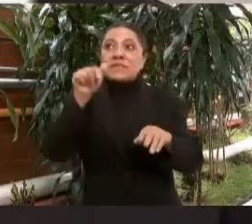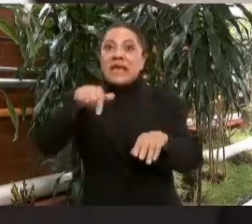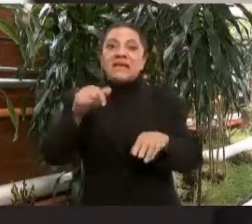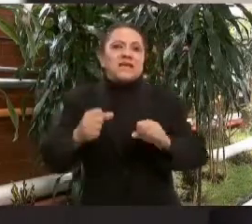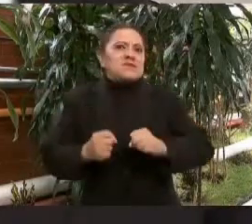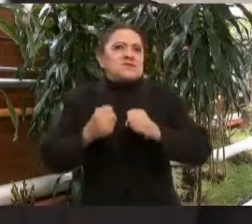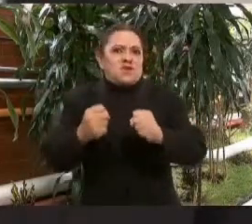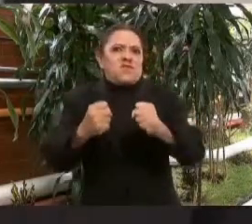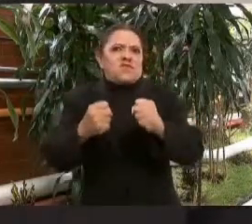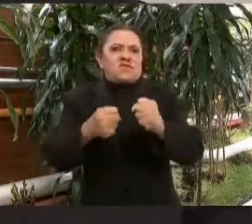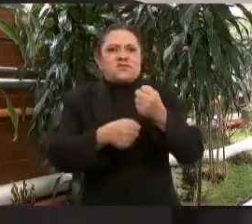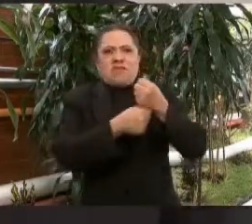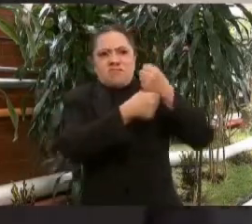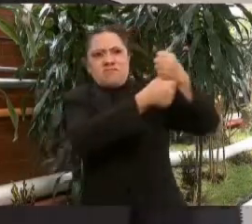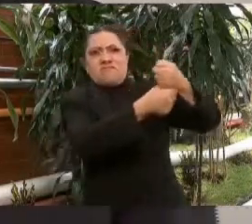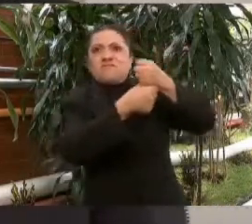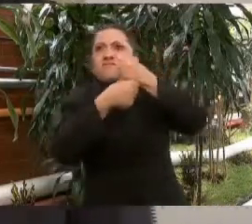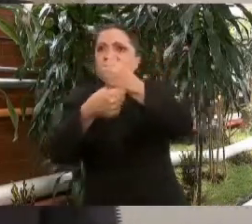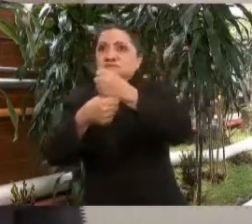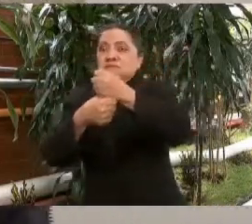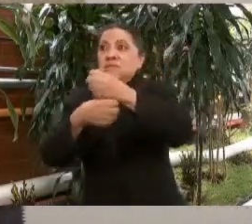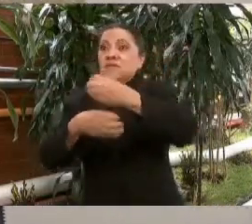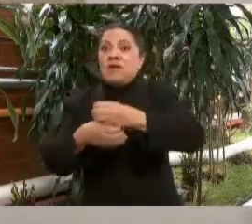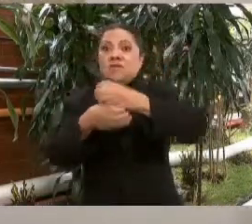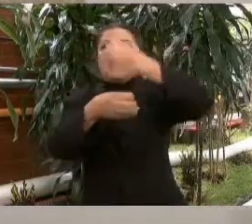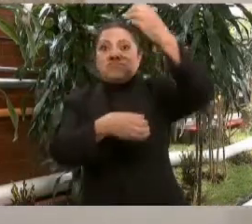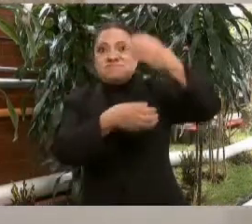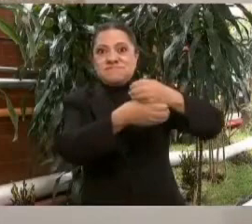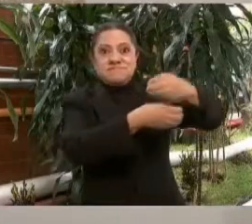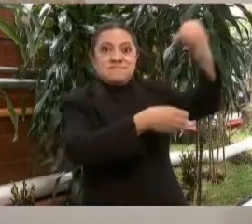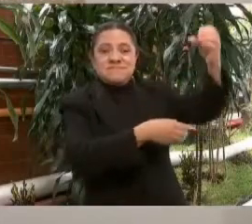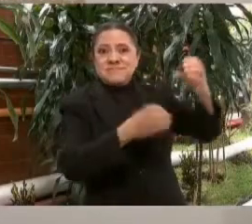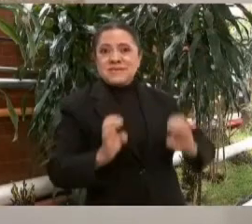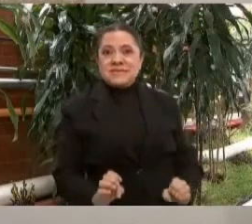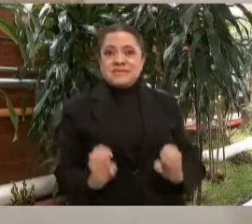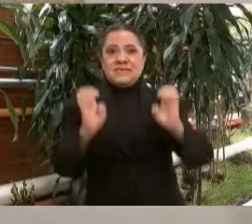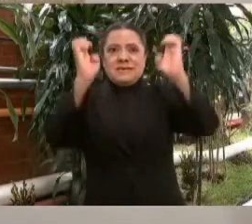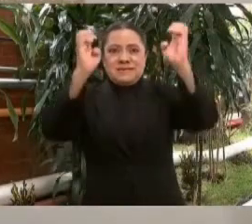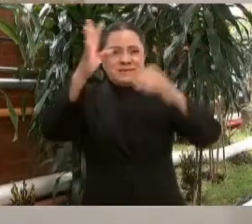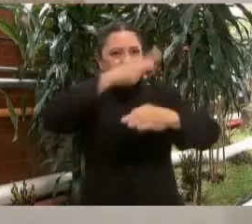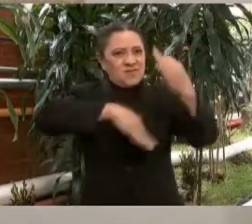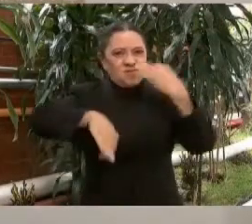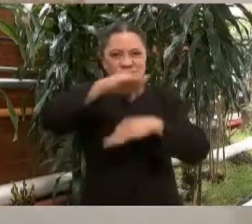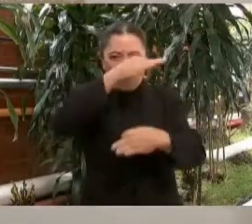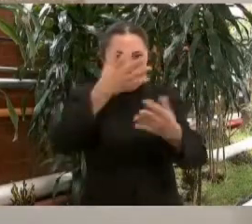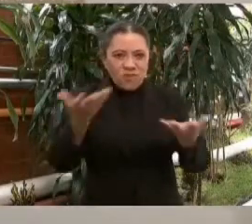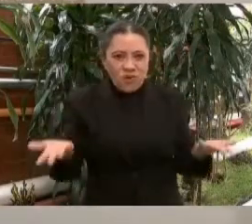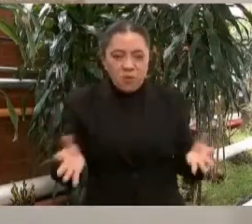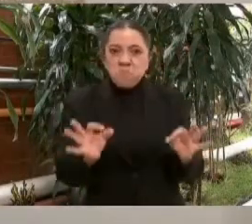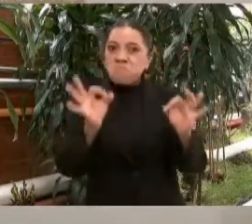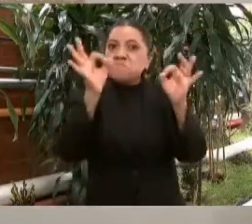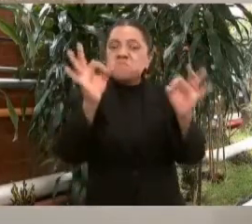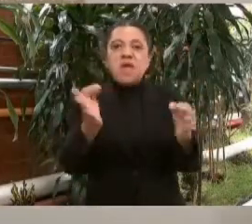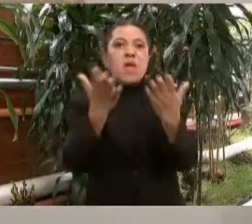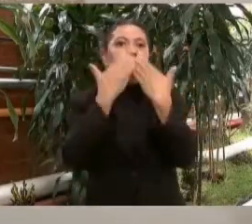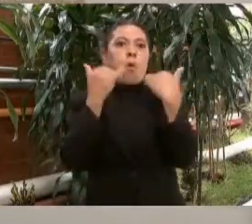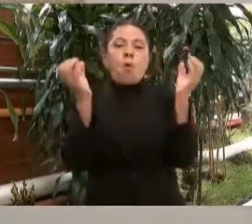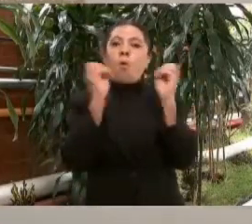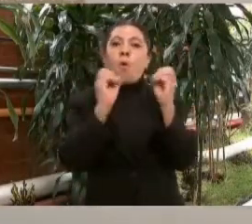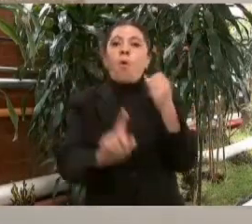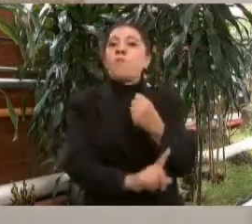en sus columnas. No tiene problema